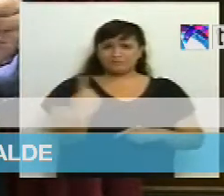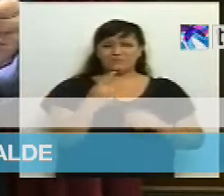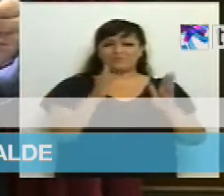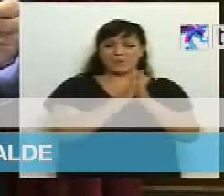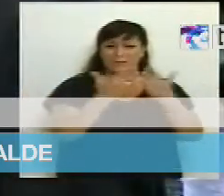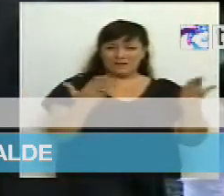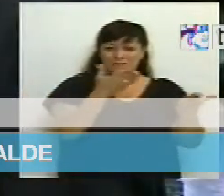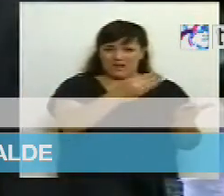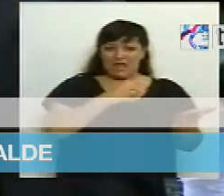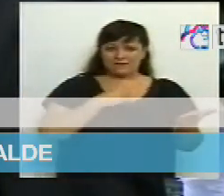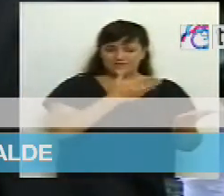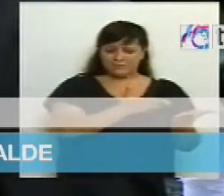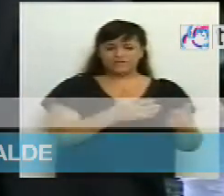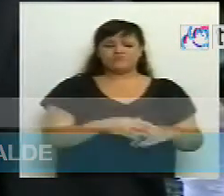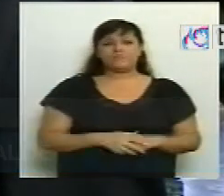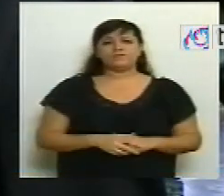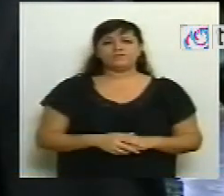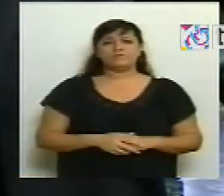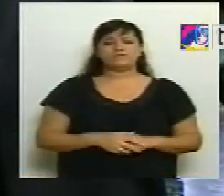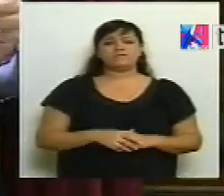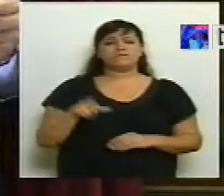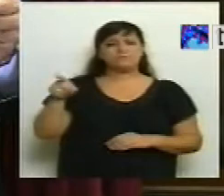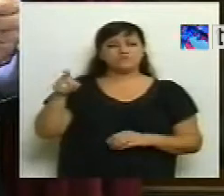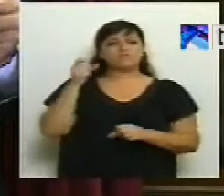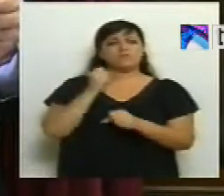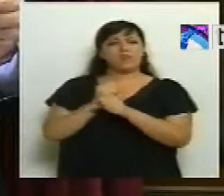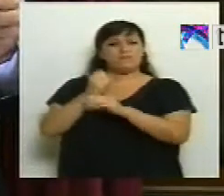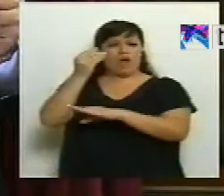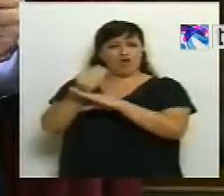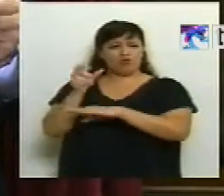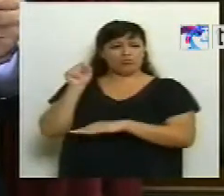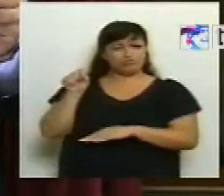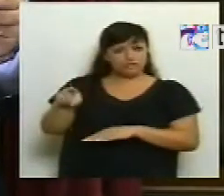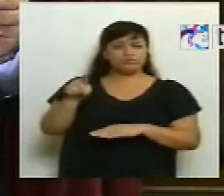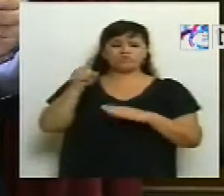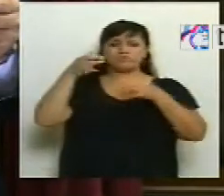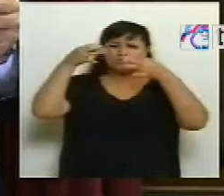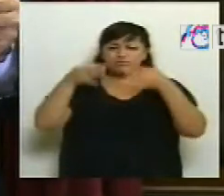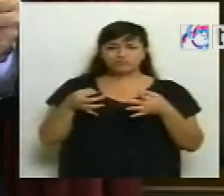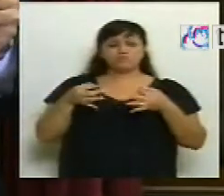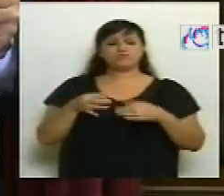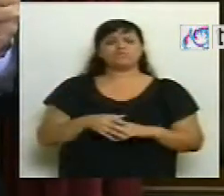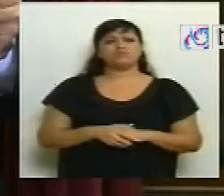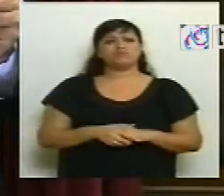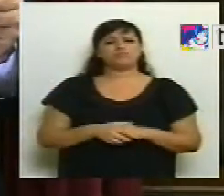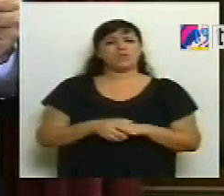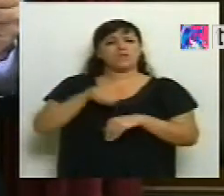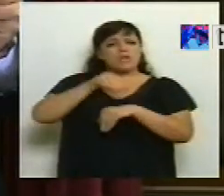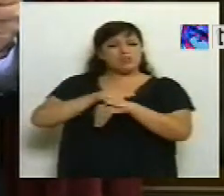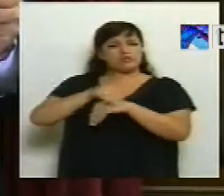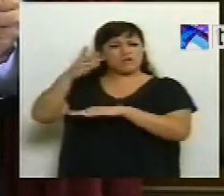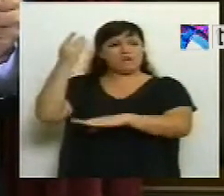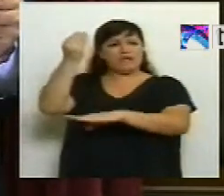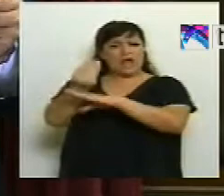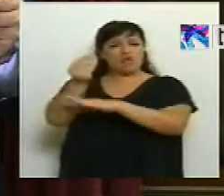evangelios, desempeñar fielmente el cargo de